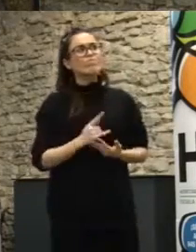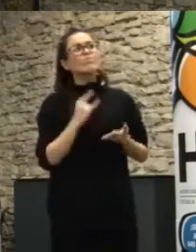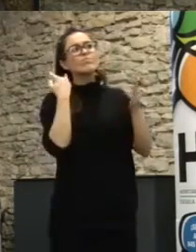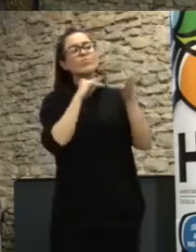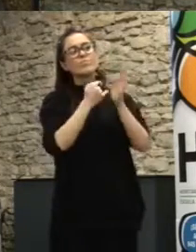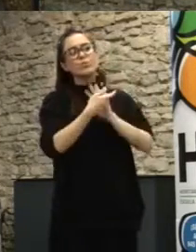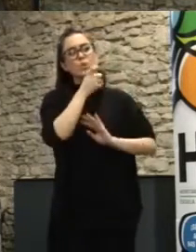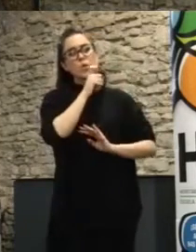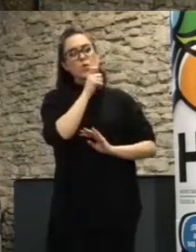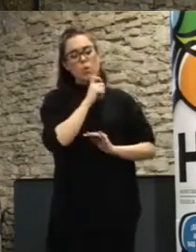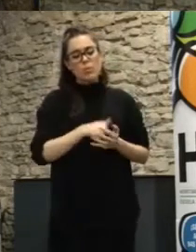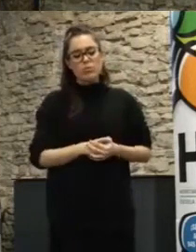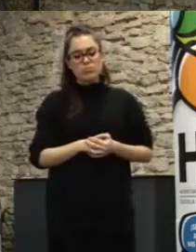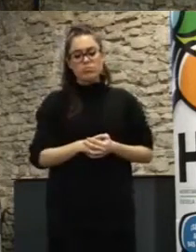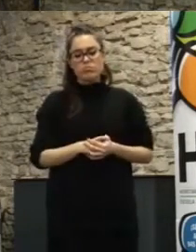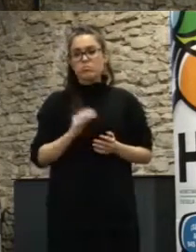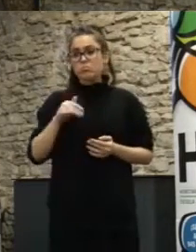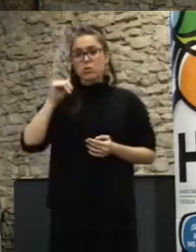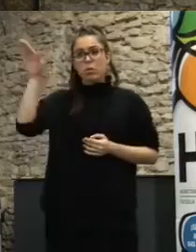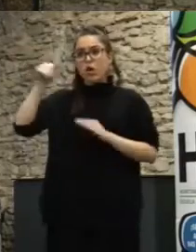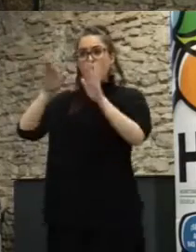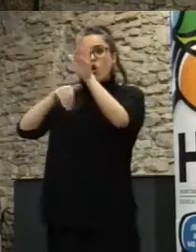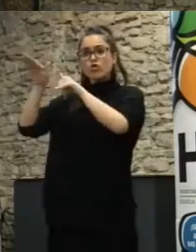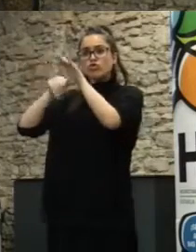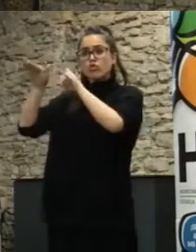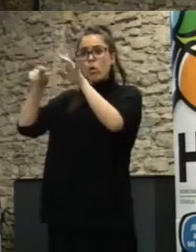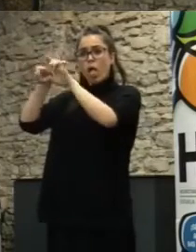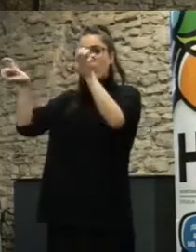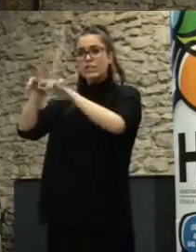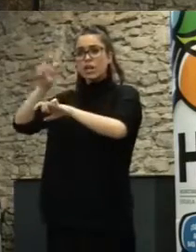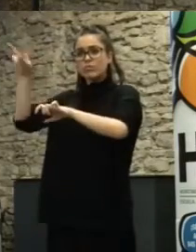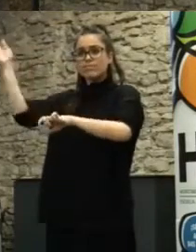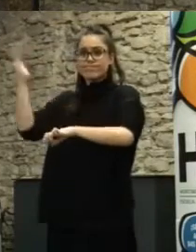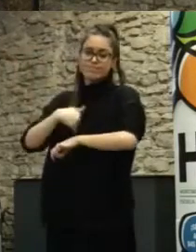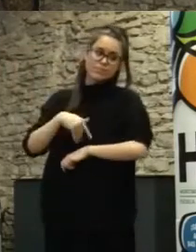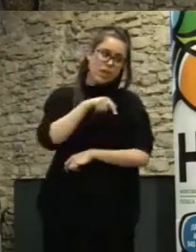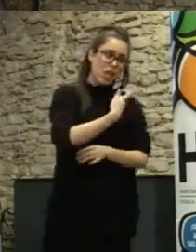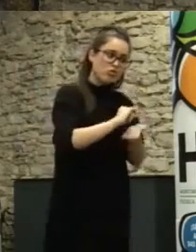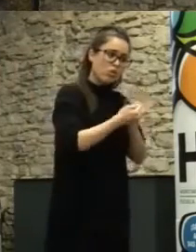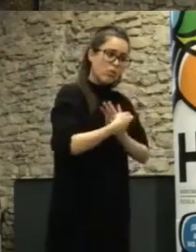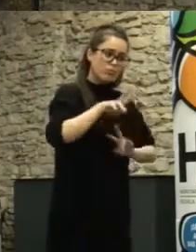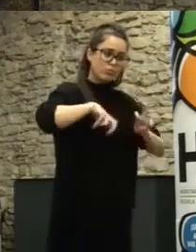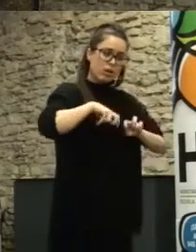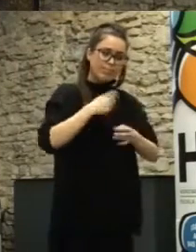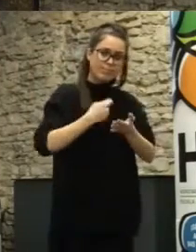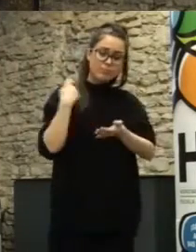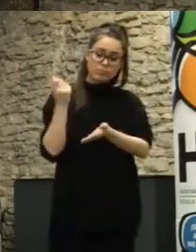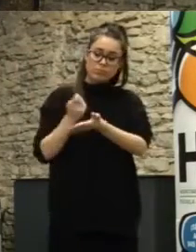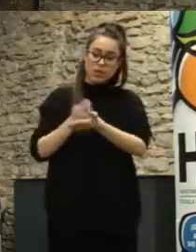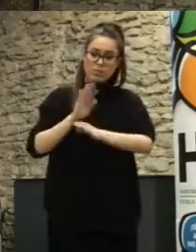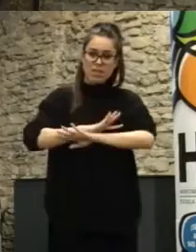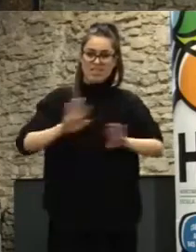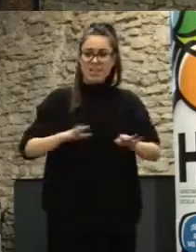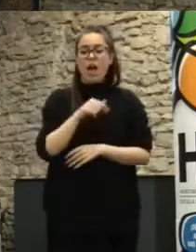con mi equipo pues lo que hago es contrato una consultora que viene y me lo soluciona o no la lógica de la